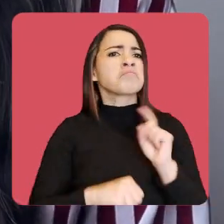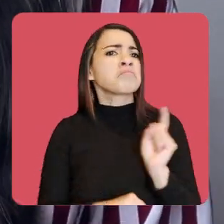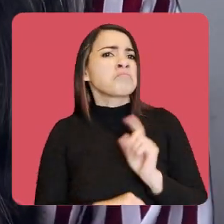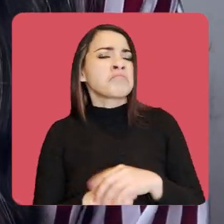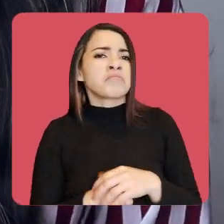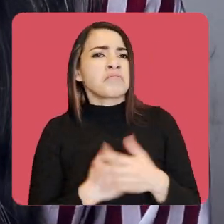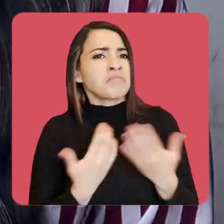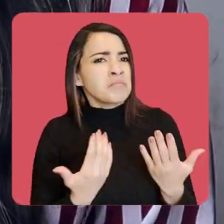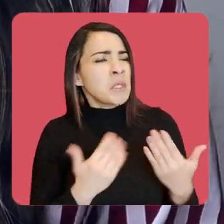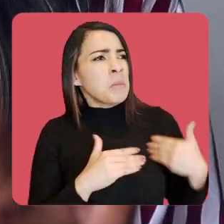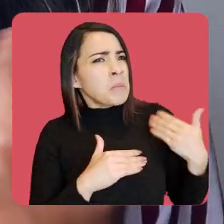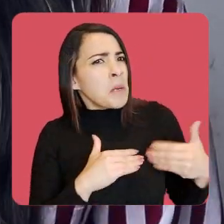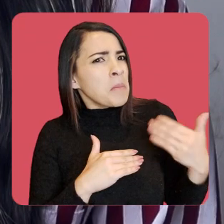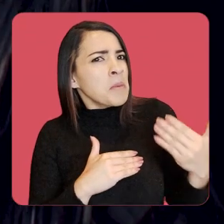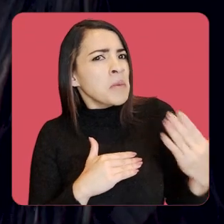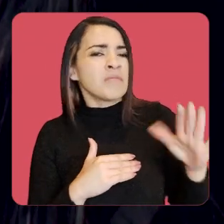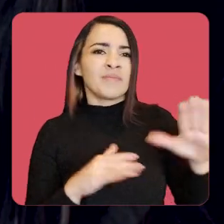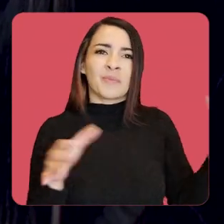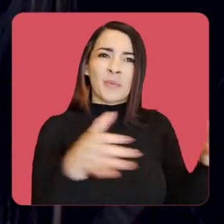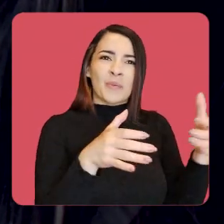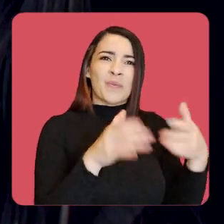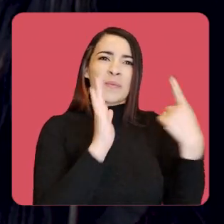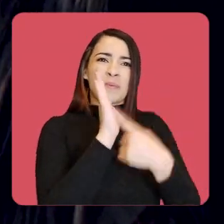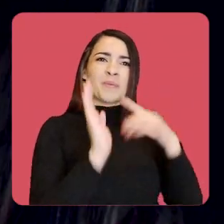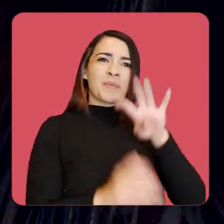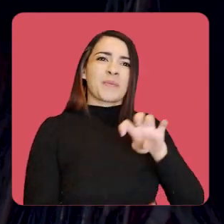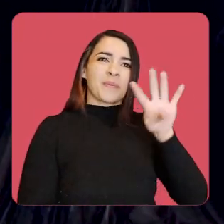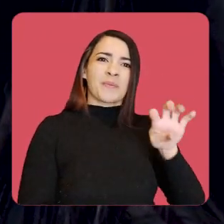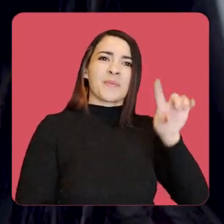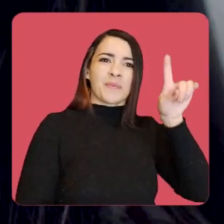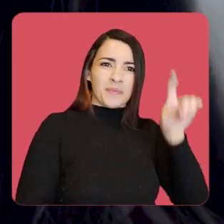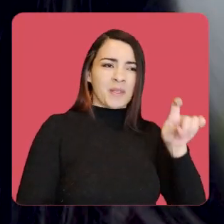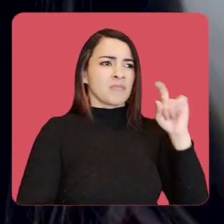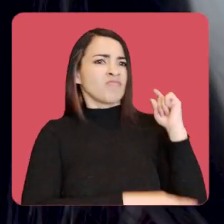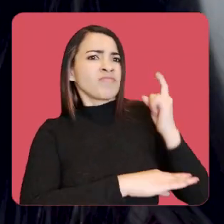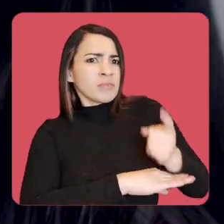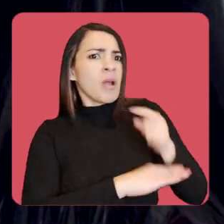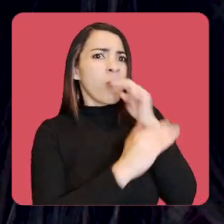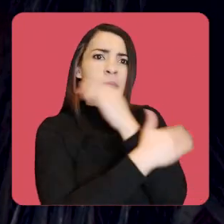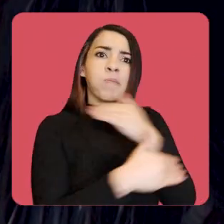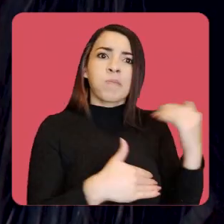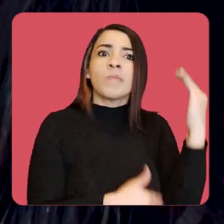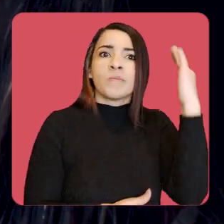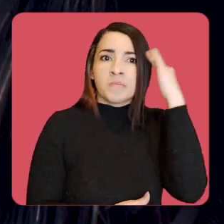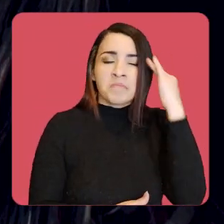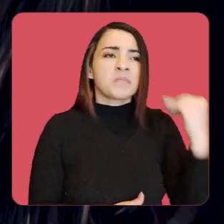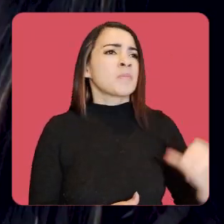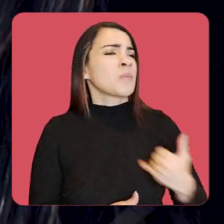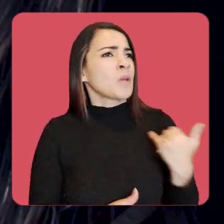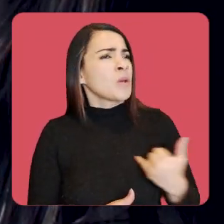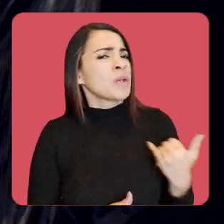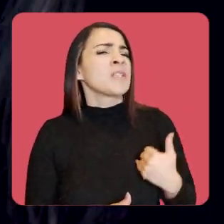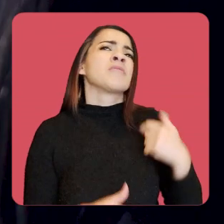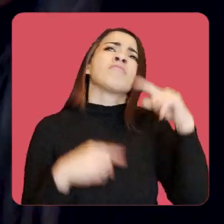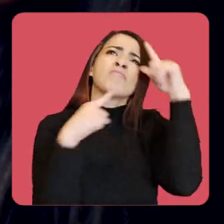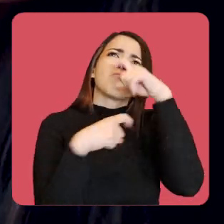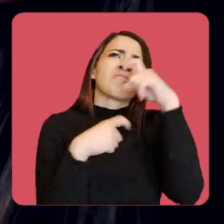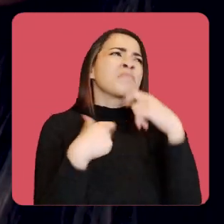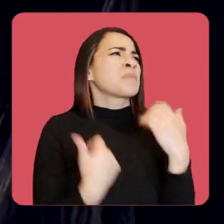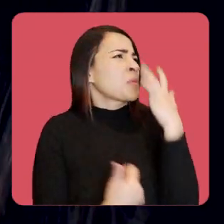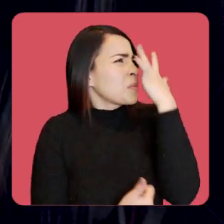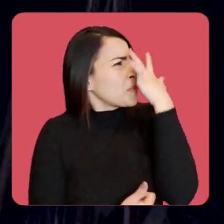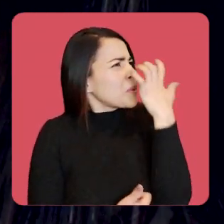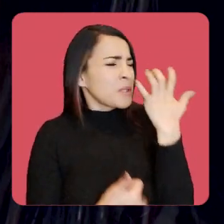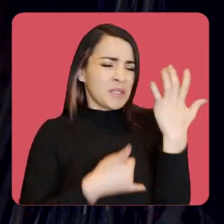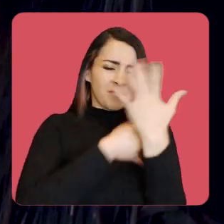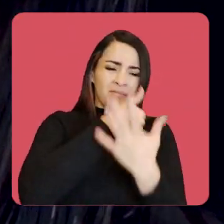pero mira que con el tema del mandato pues que hubo en el 96, sea si habían niños informados, si habían jóvenes que se preguntaban por qué